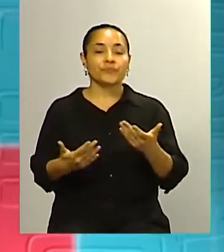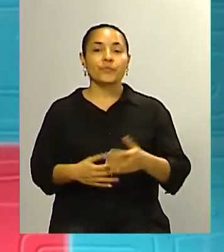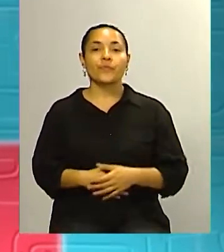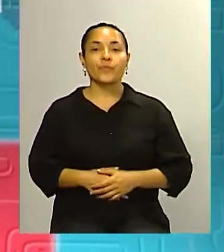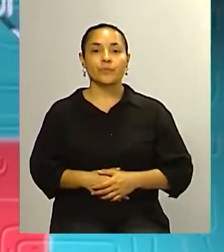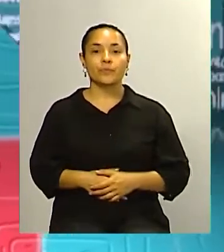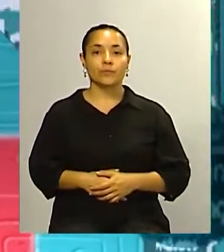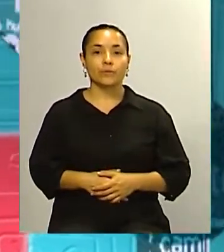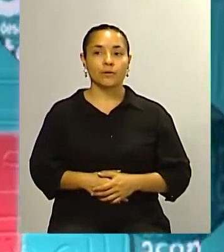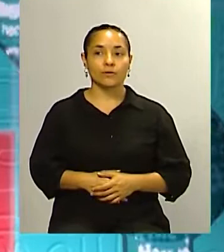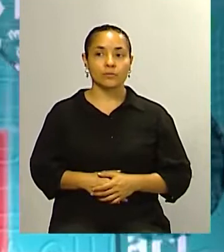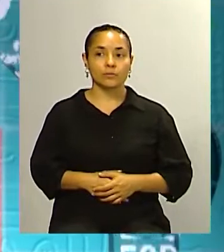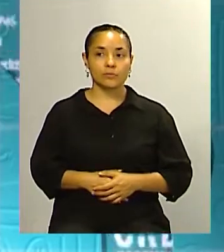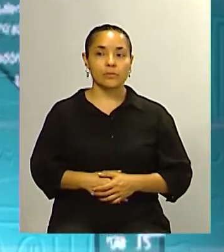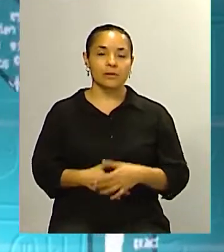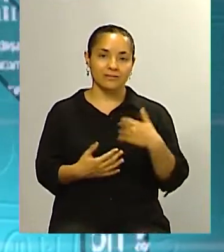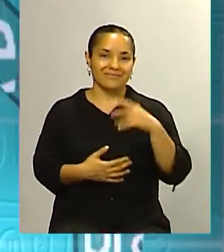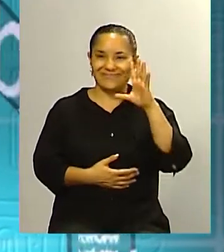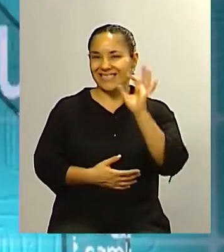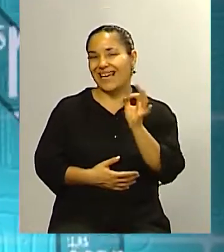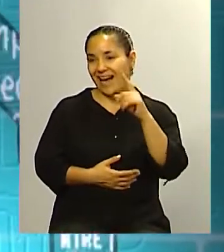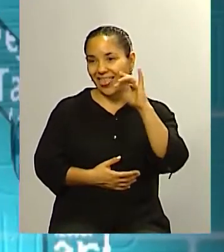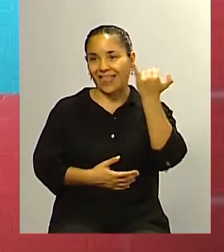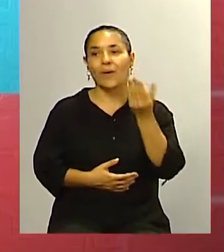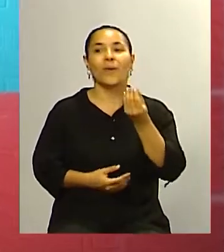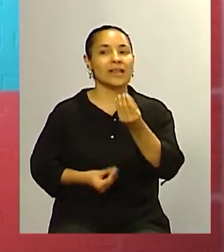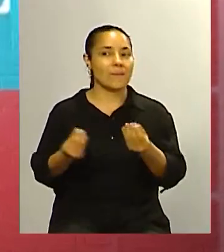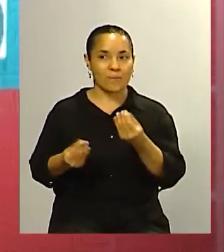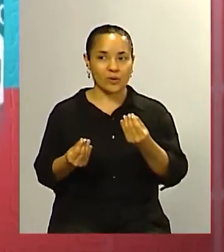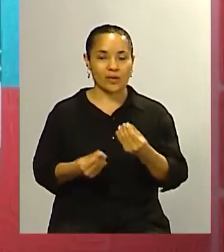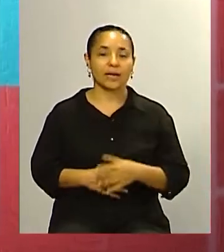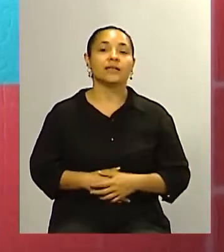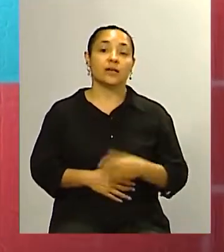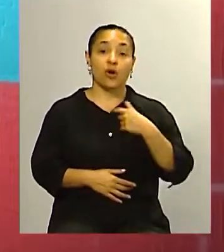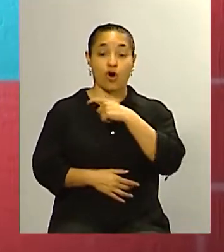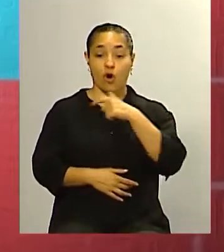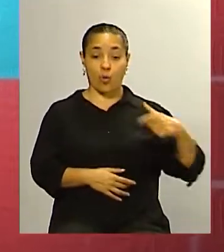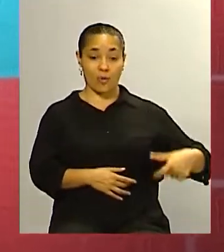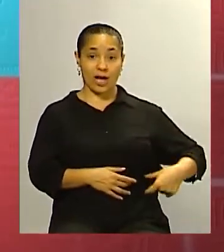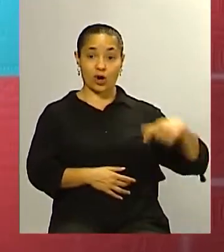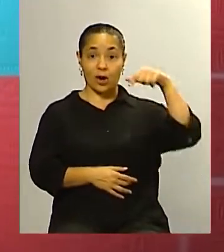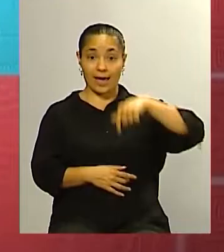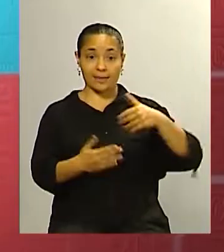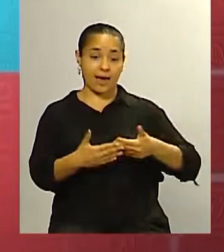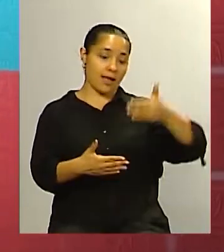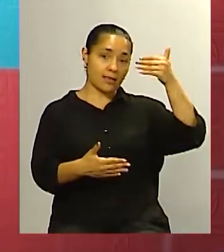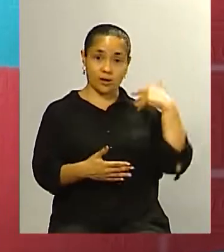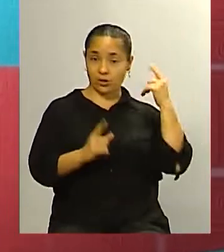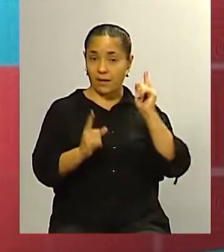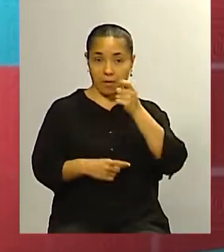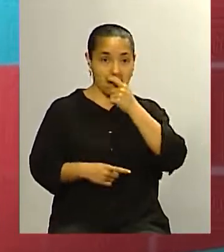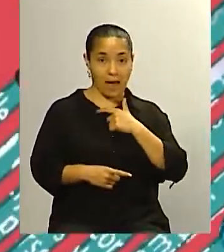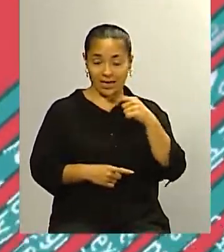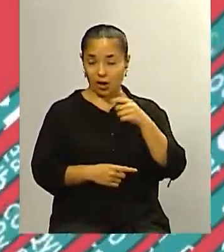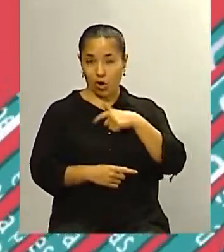que tiene un costado bastante lógico habida cuenta de que al menos este gobierno y el anterior gobierno de Macri